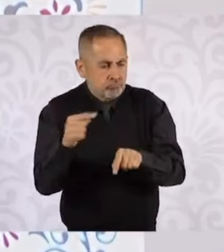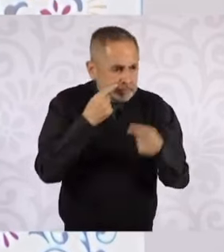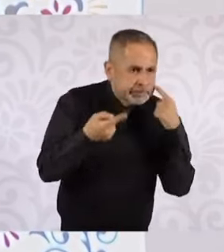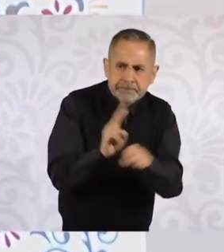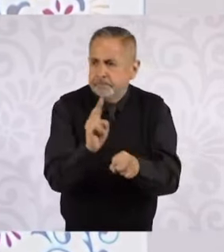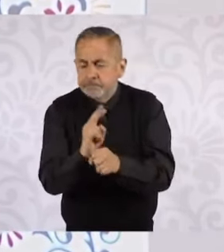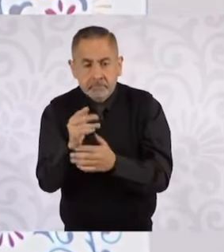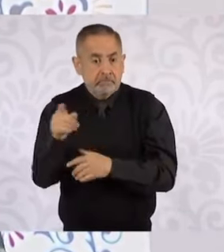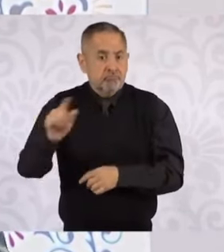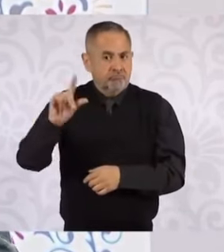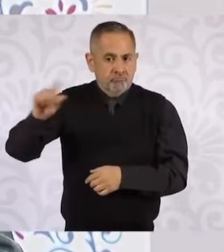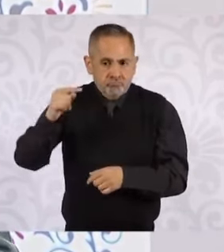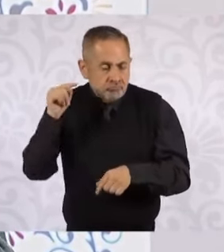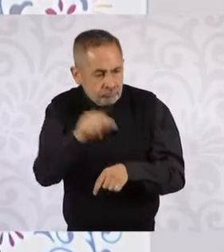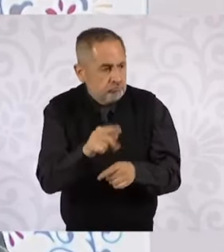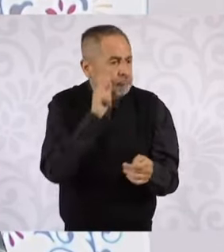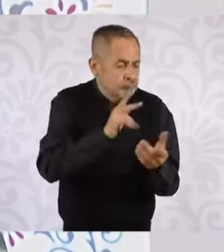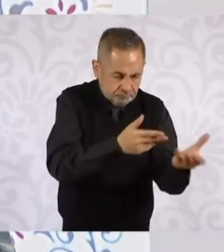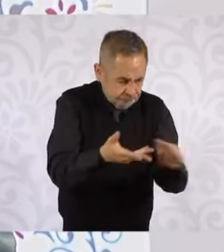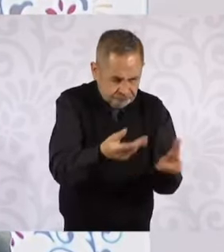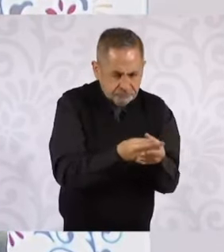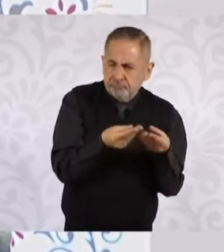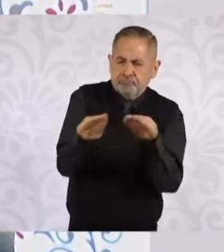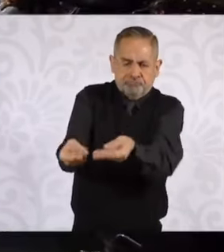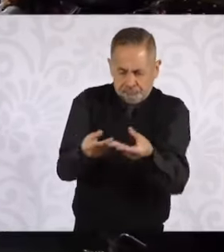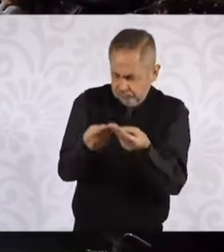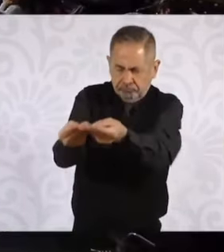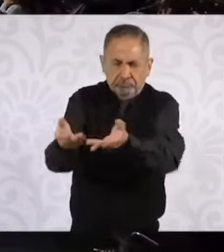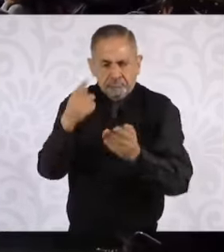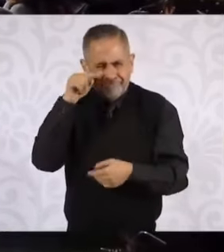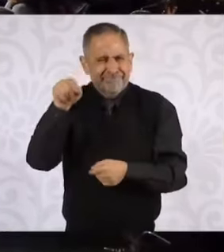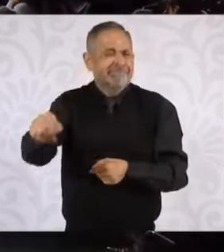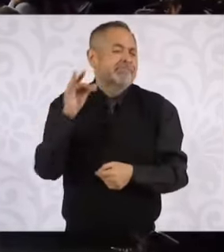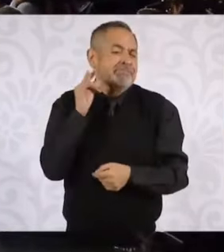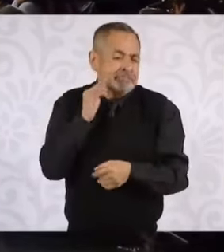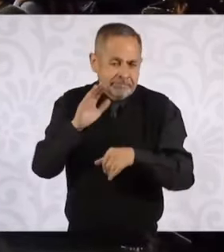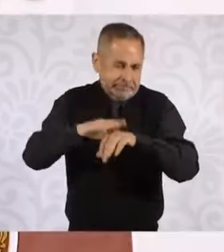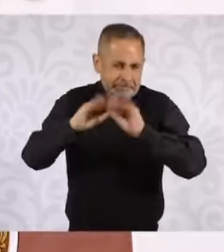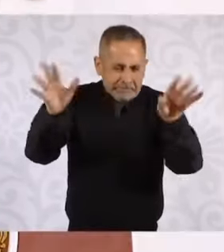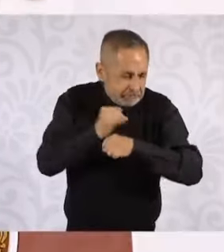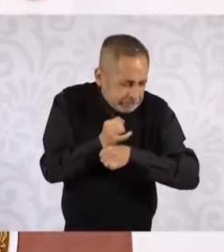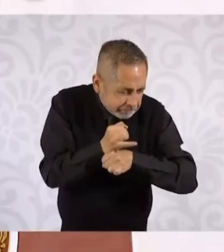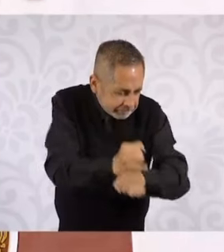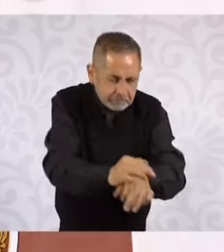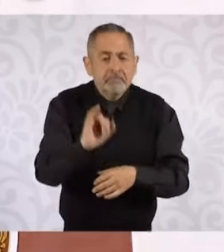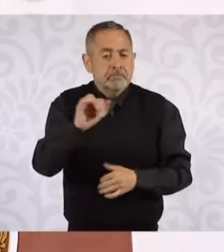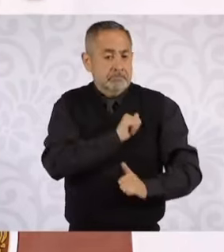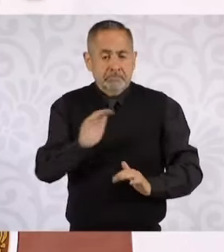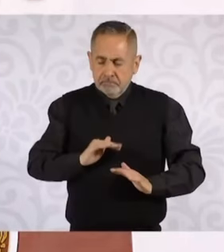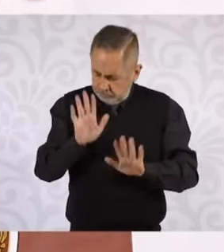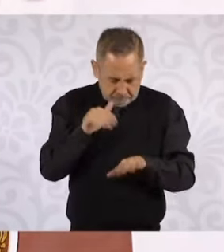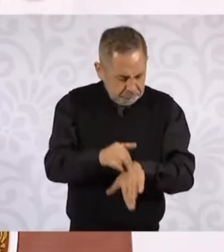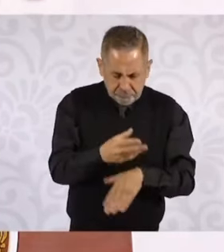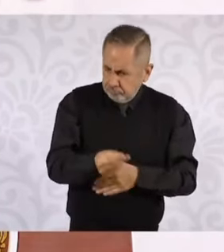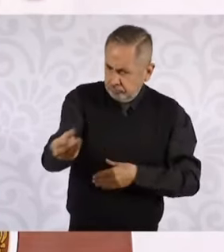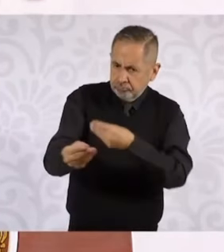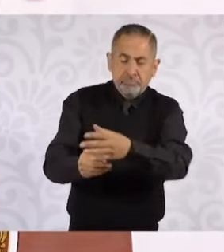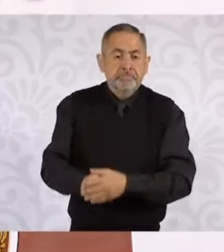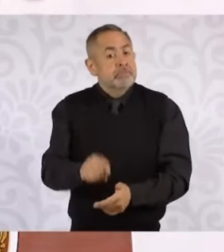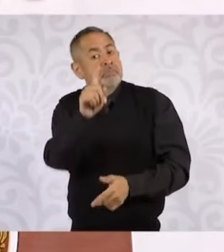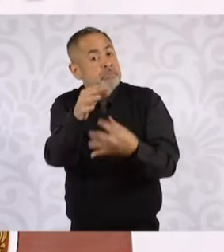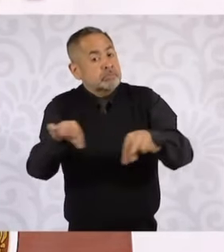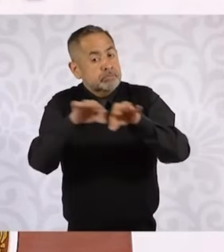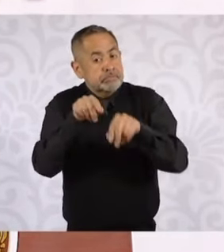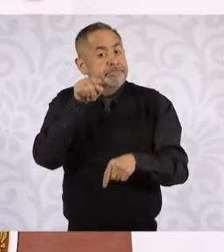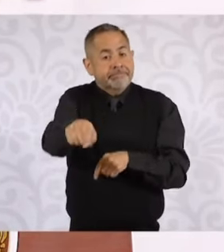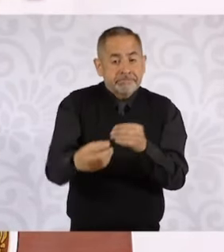las pruebas que se requieren y disposiciones que se requieren a la Fiscalía General de la República. Hay que decir algo muy importante. Nuevo